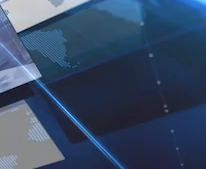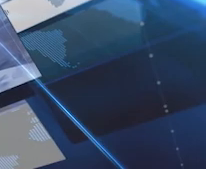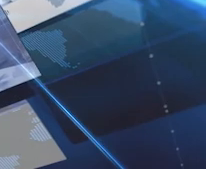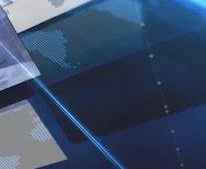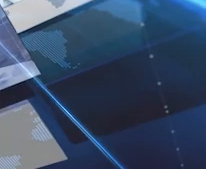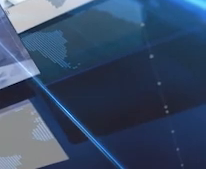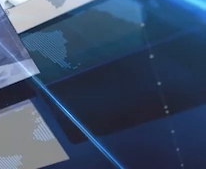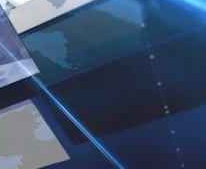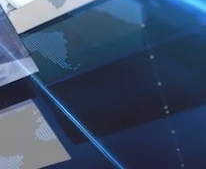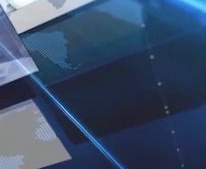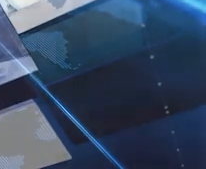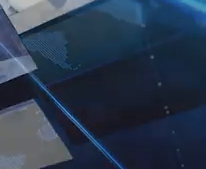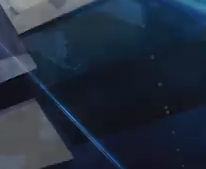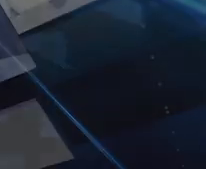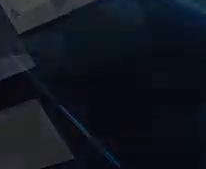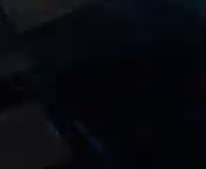gracias por